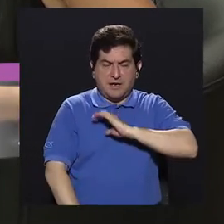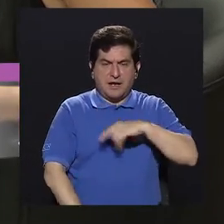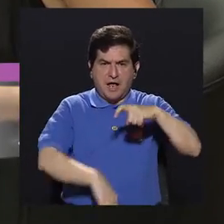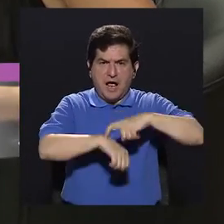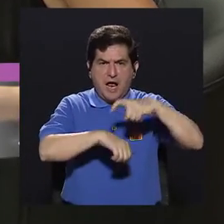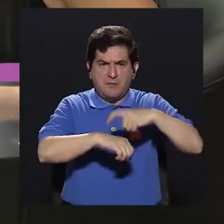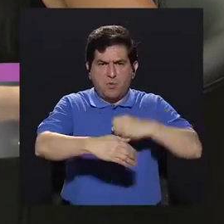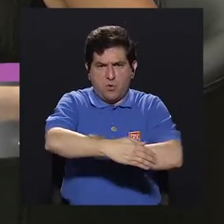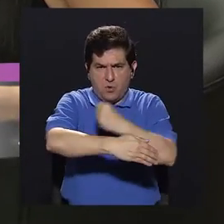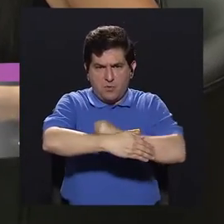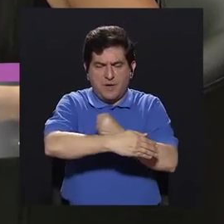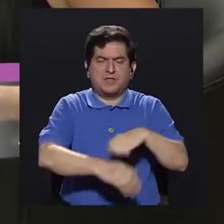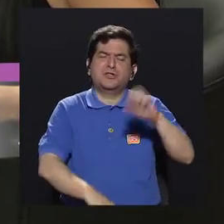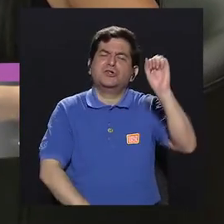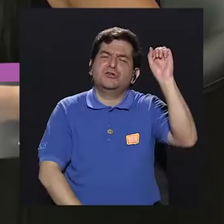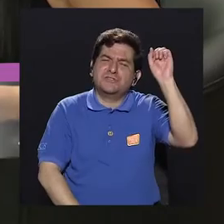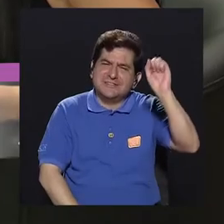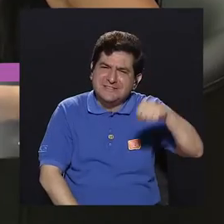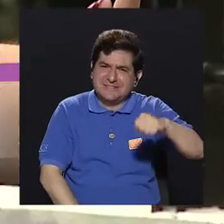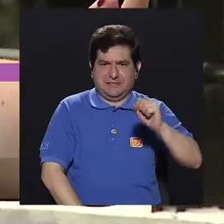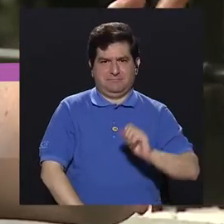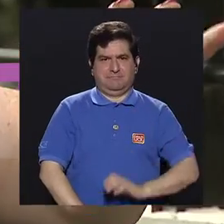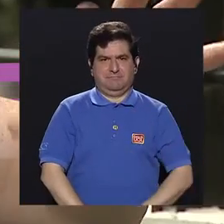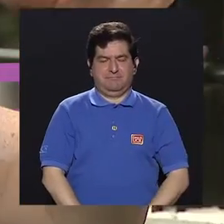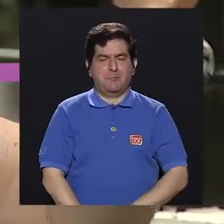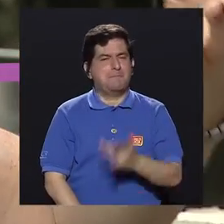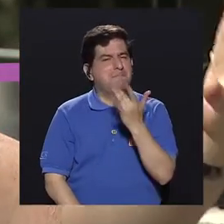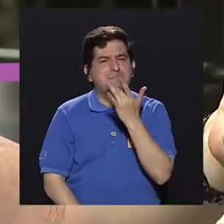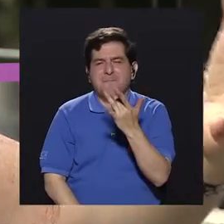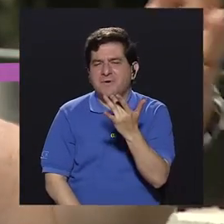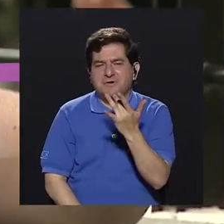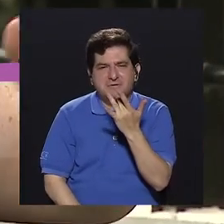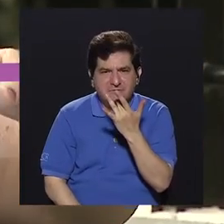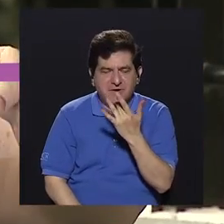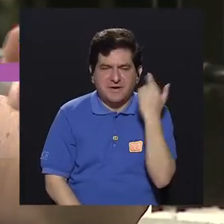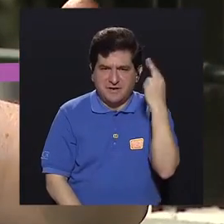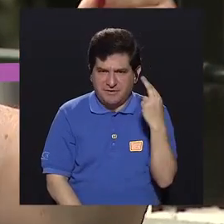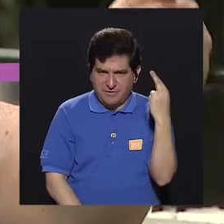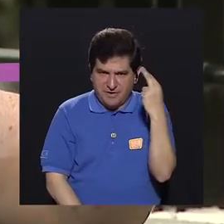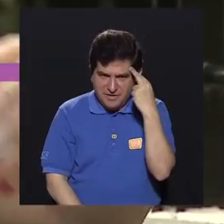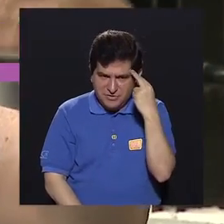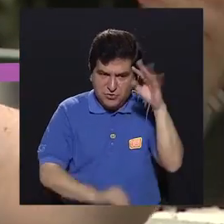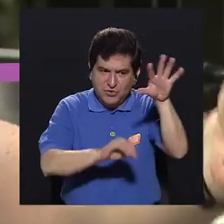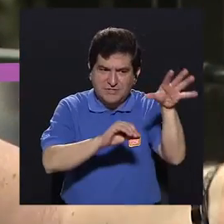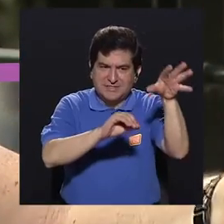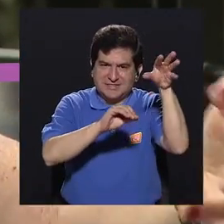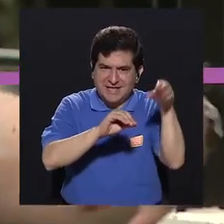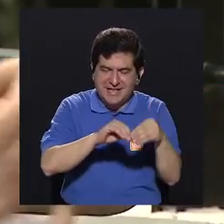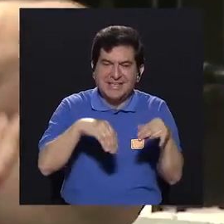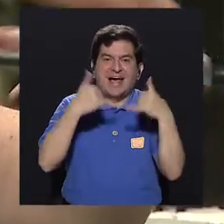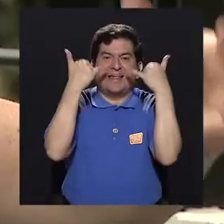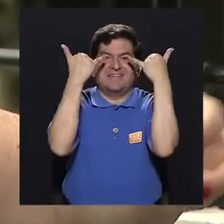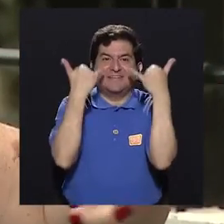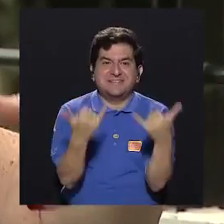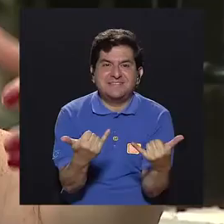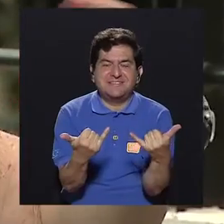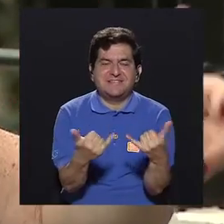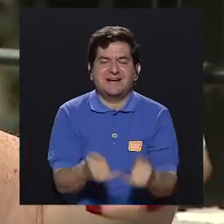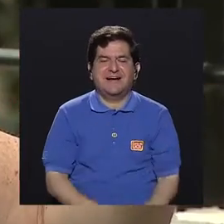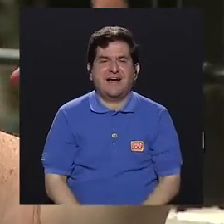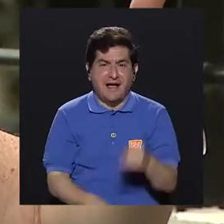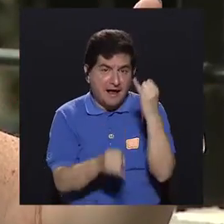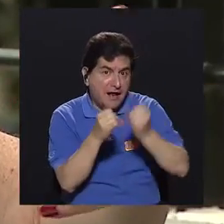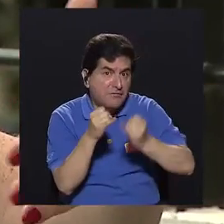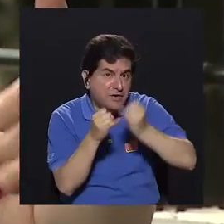por ejemplo? Sí, sí, por eso, digamos, es preferible agregarlas, ¿verdad?, una vez que… Ya casi al